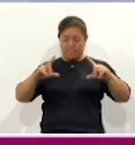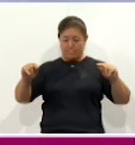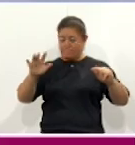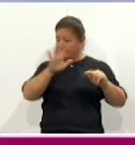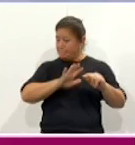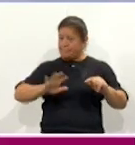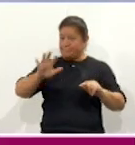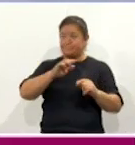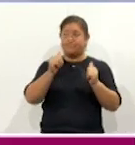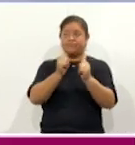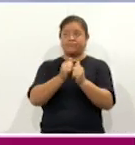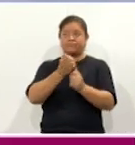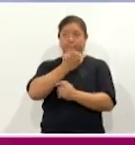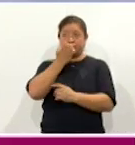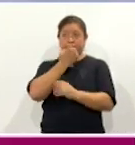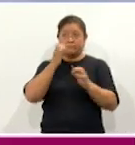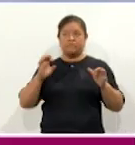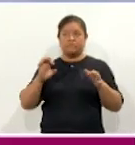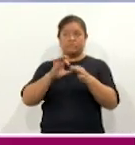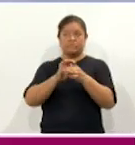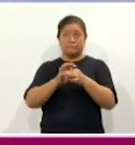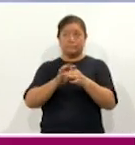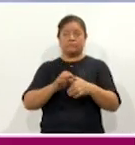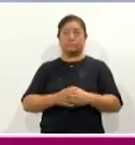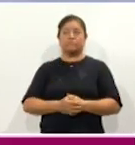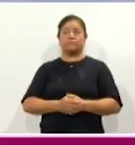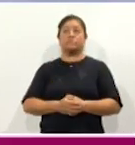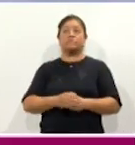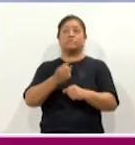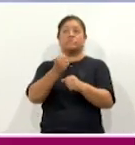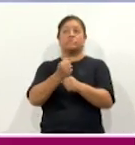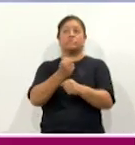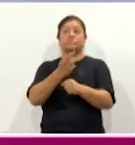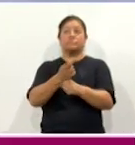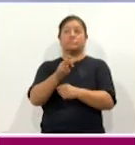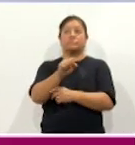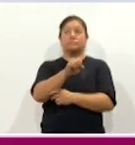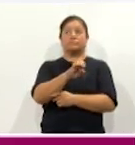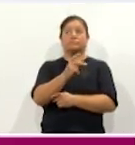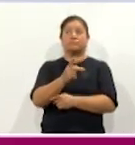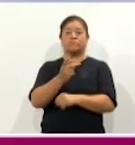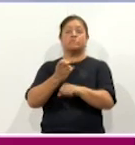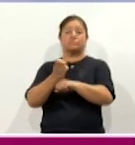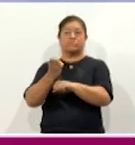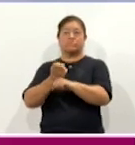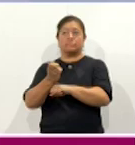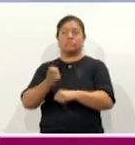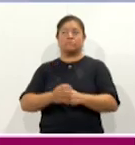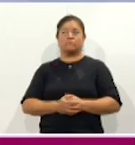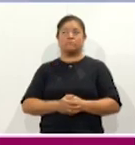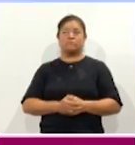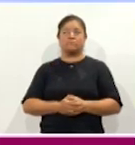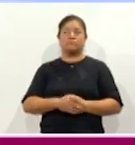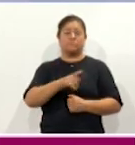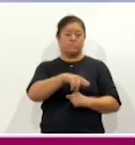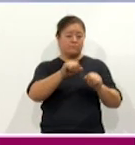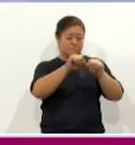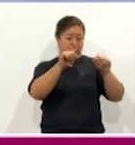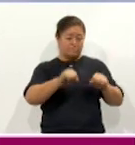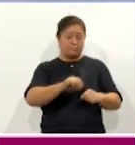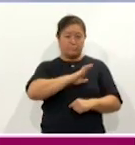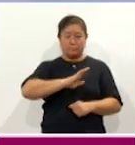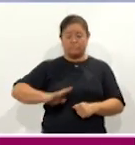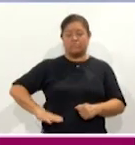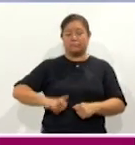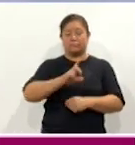través de las escuelas en colaboración siempre activa de la Secretaría de Educación Pública del Estado, que desde los sistemas municipales DIV